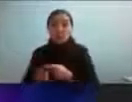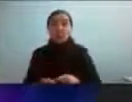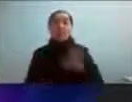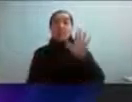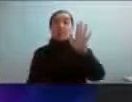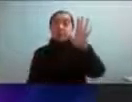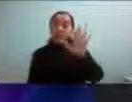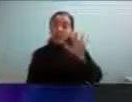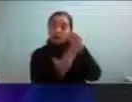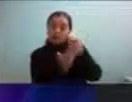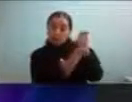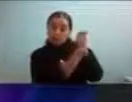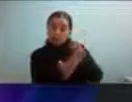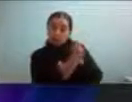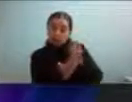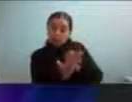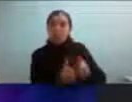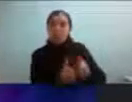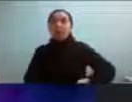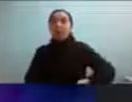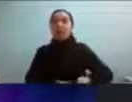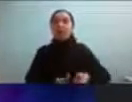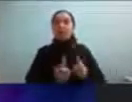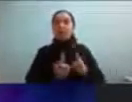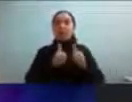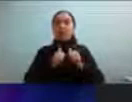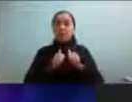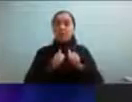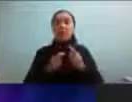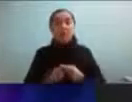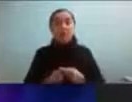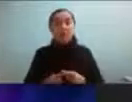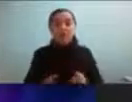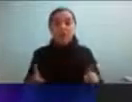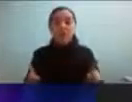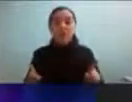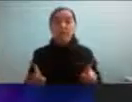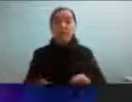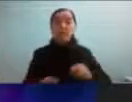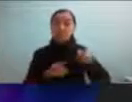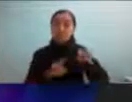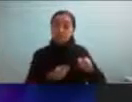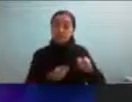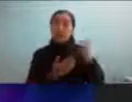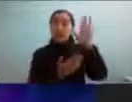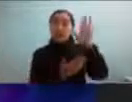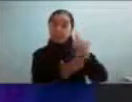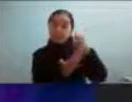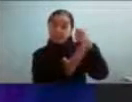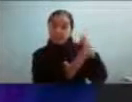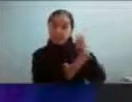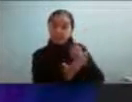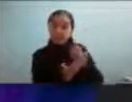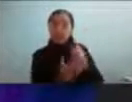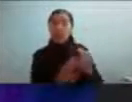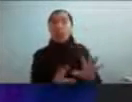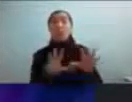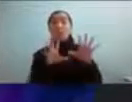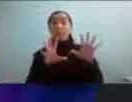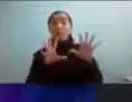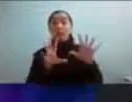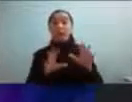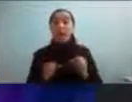como les comentaba antes o sea todo lo que es diagnóstico intervención temprana tiene un impacto muy alto en el